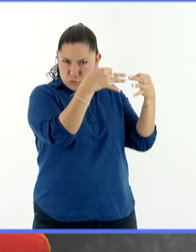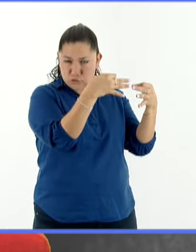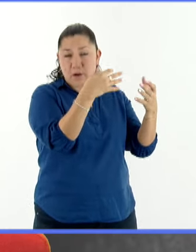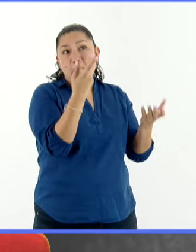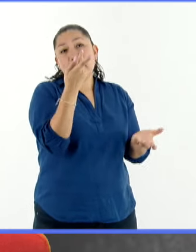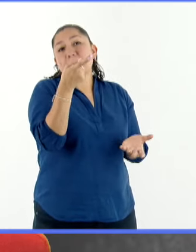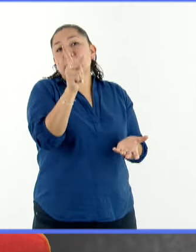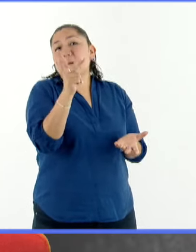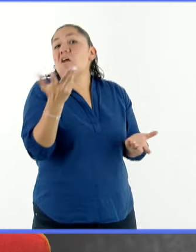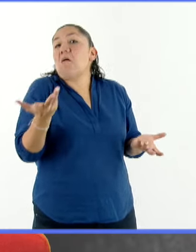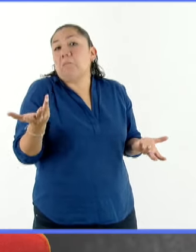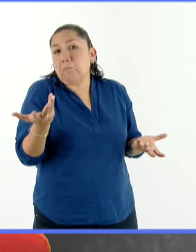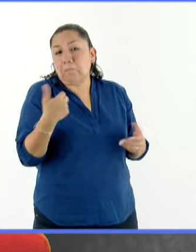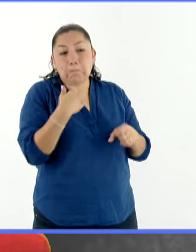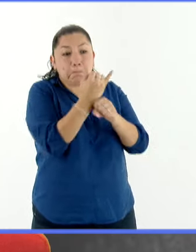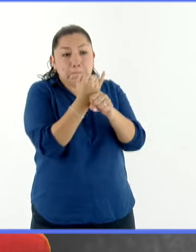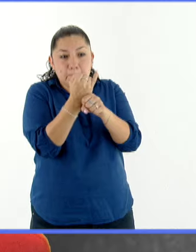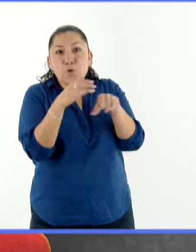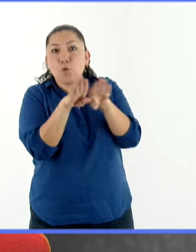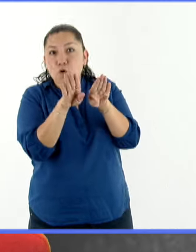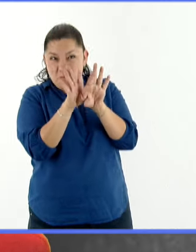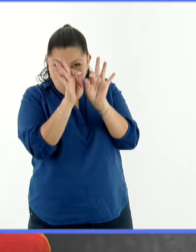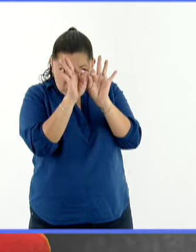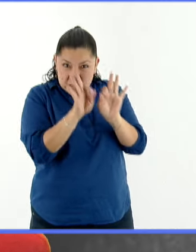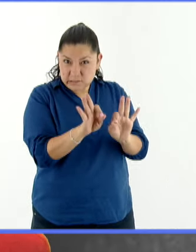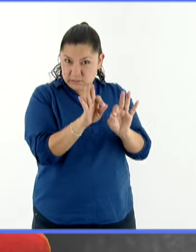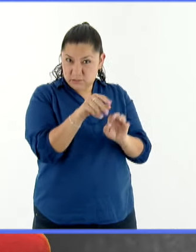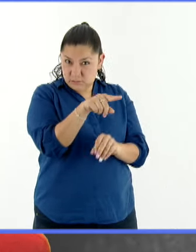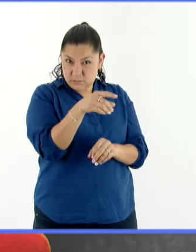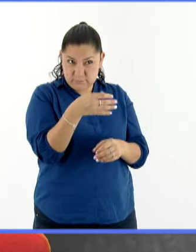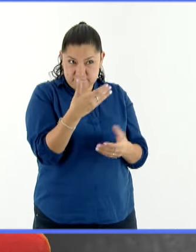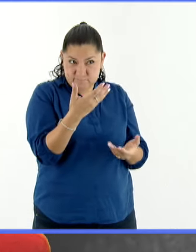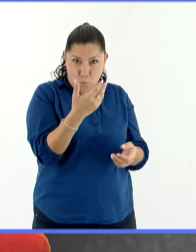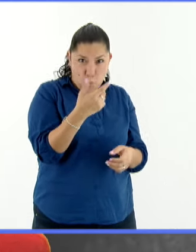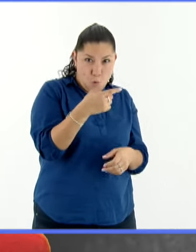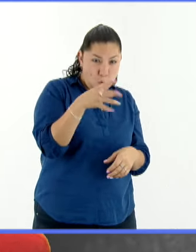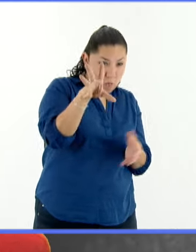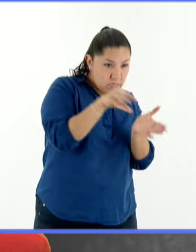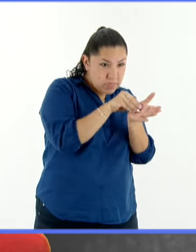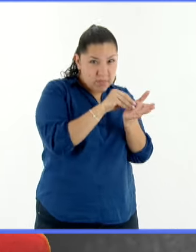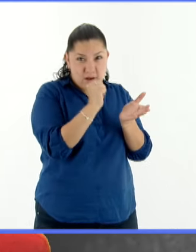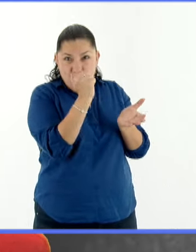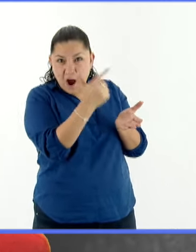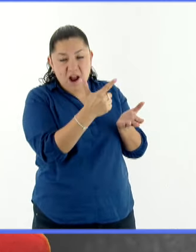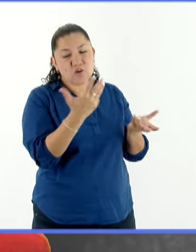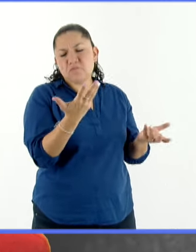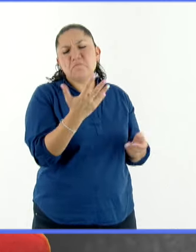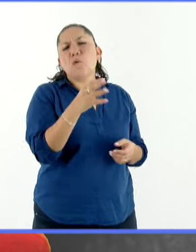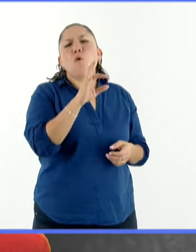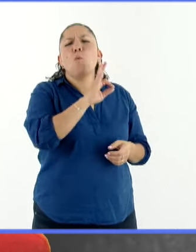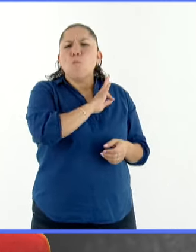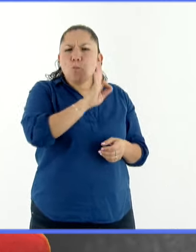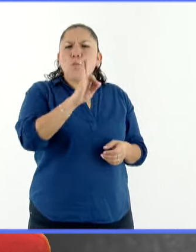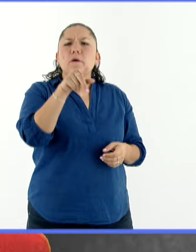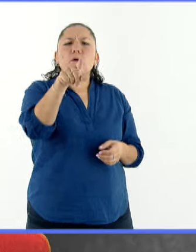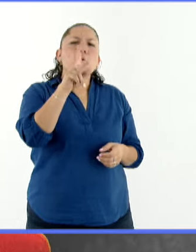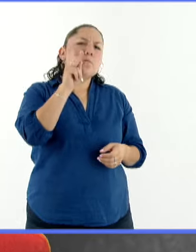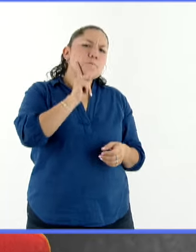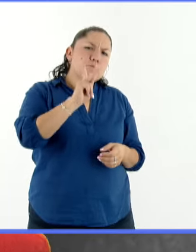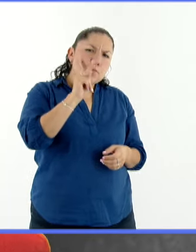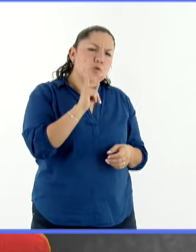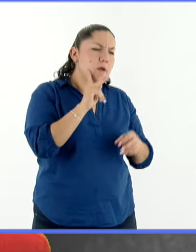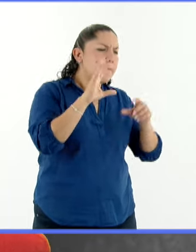certificados o no. Una prueba que se puede hacer con ellos es ponérselos, sobre todo en un interior, como una prueba inicial, y mirar.